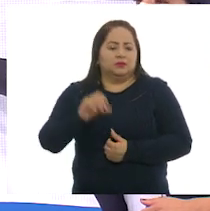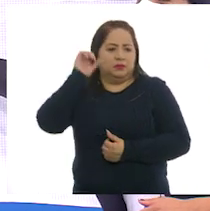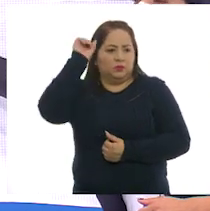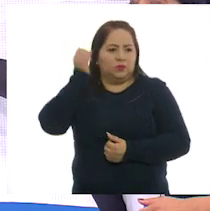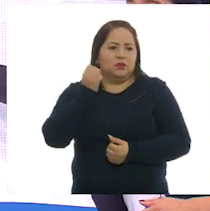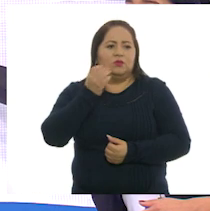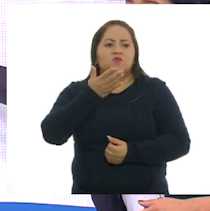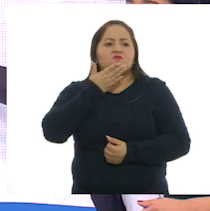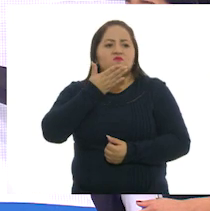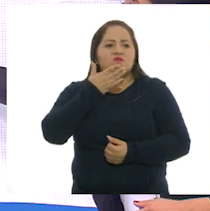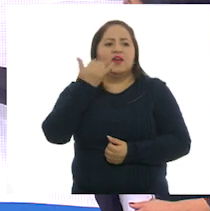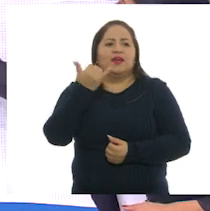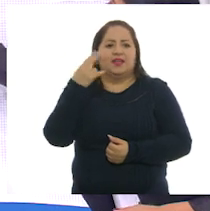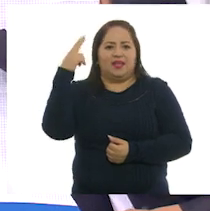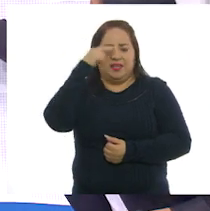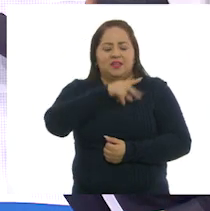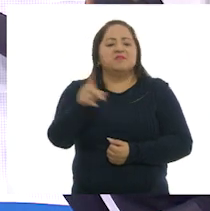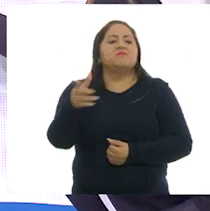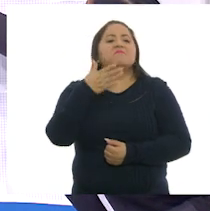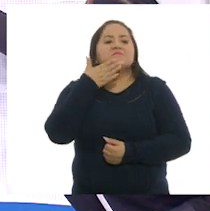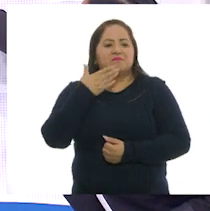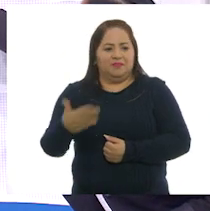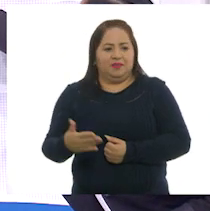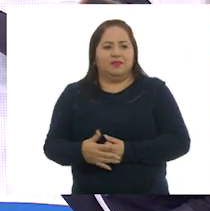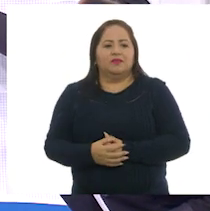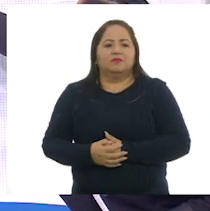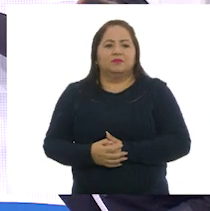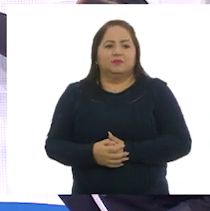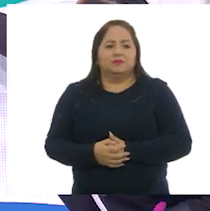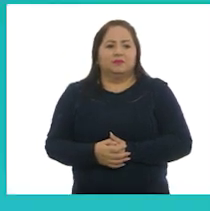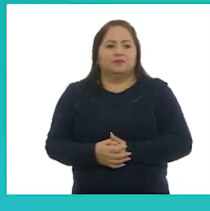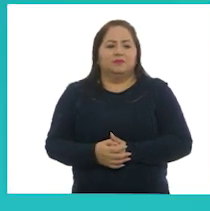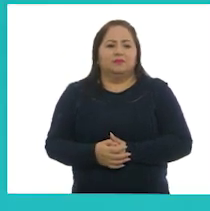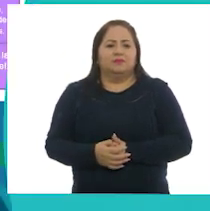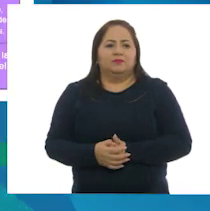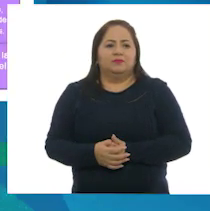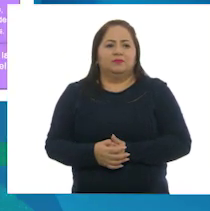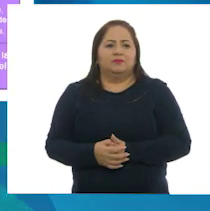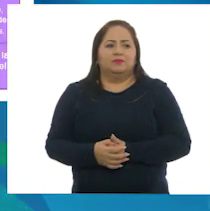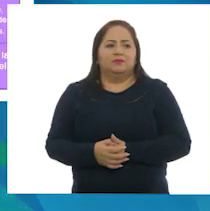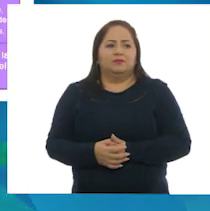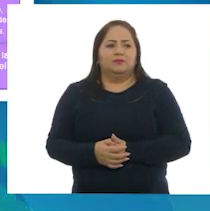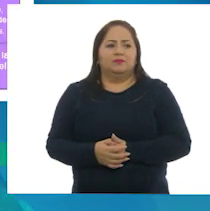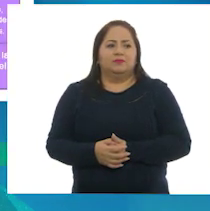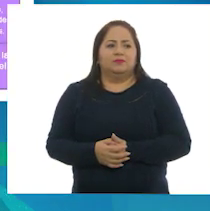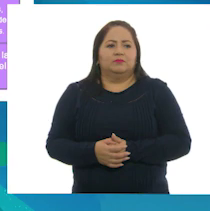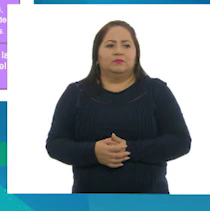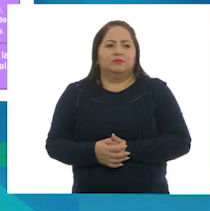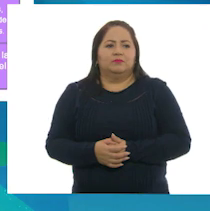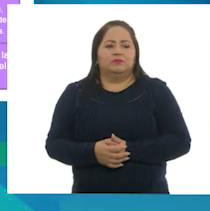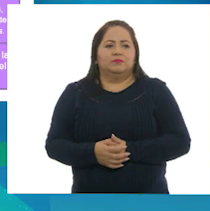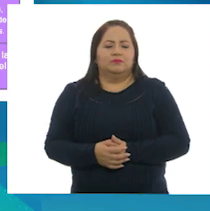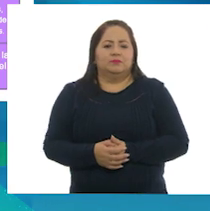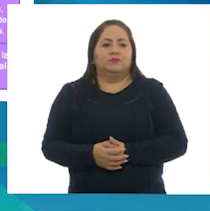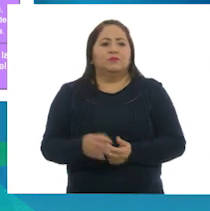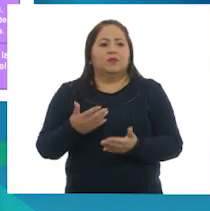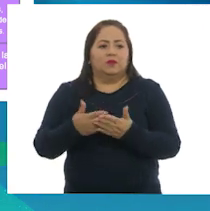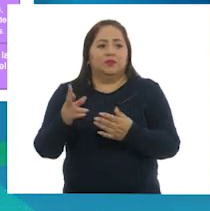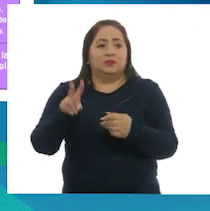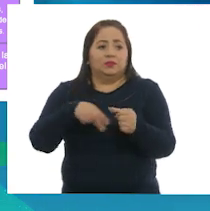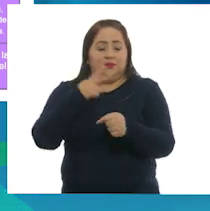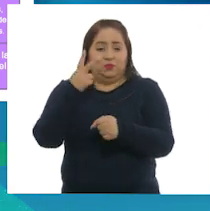Sonora y Nayarit. Excelente, Larisa. Muy bien. Yo te voy a ayudar con el segundo.